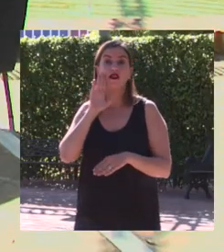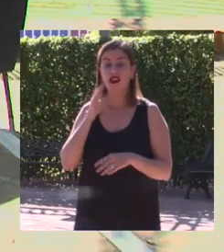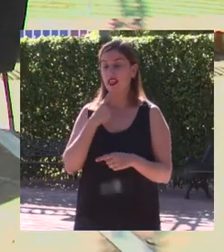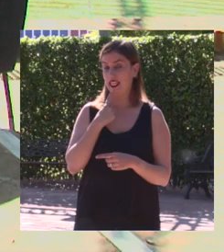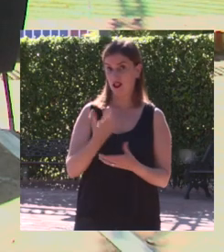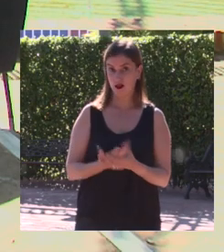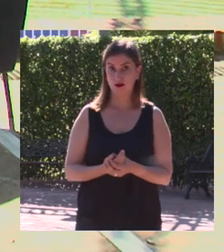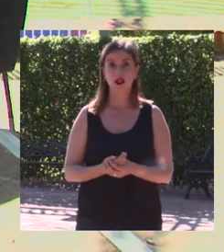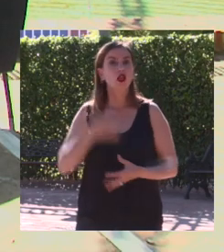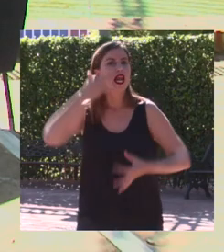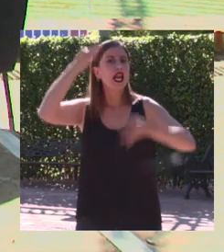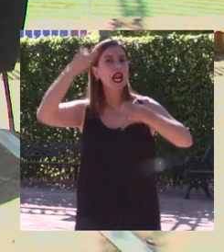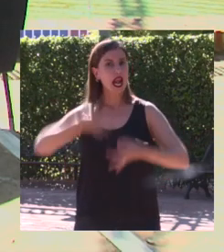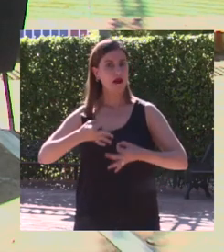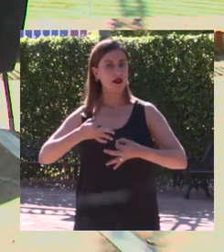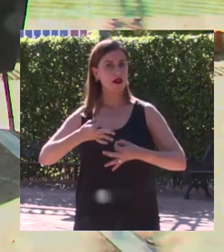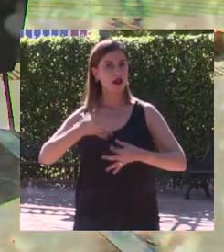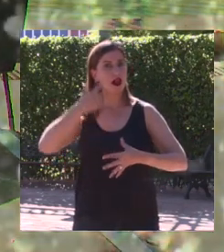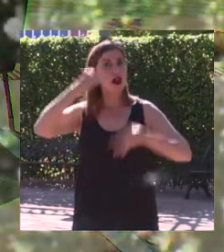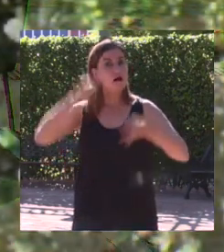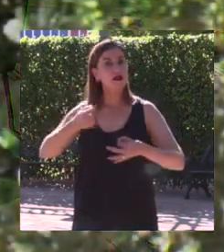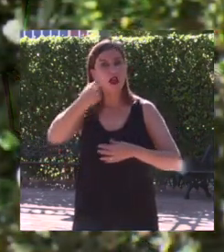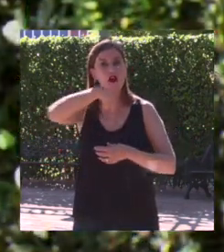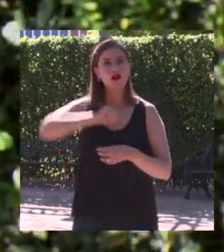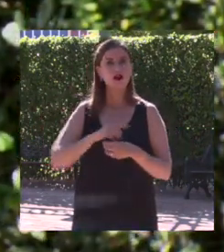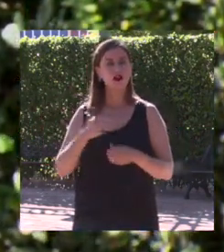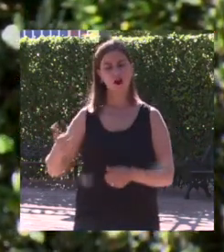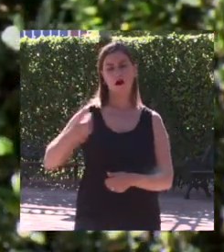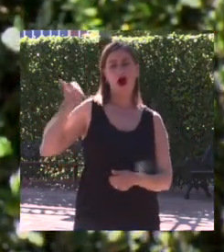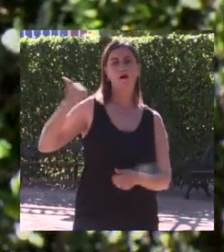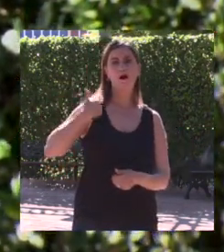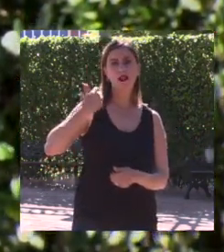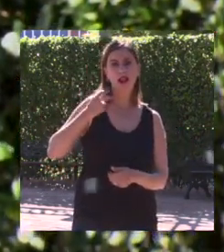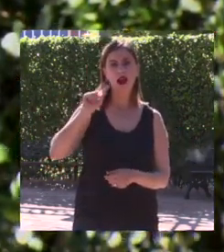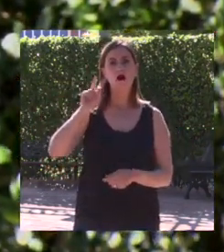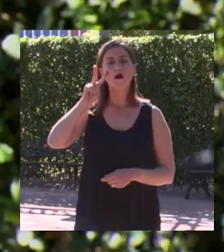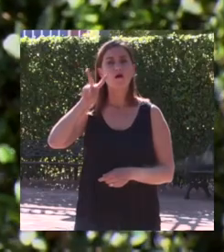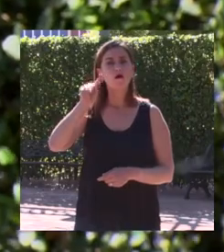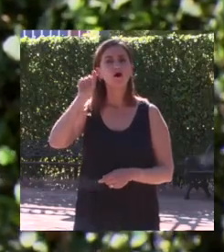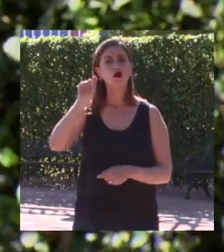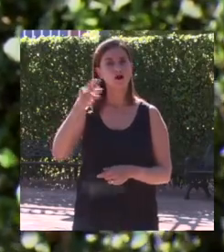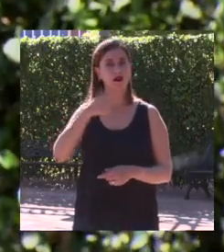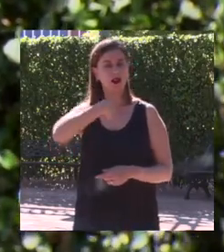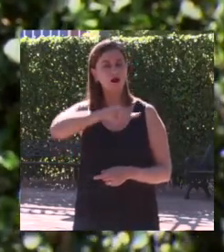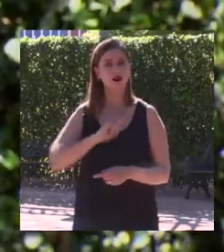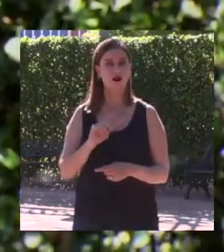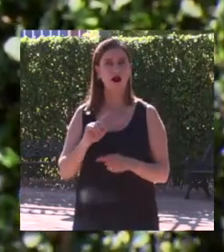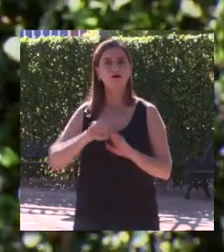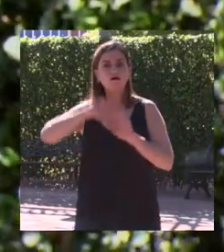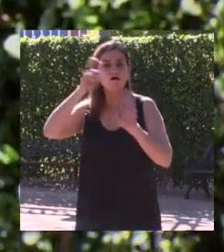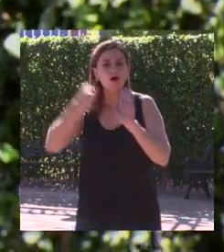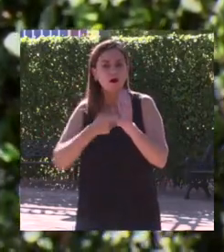anteriormente con lo cual realmente tenemos que aprovechar la visión que tenemos nosotras para poder